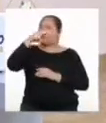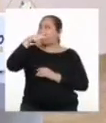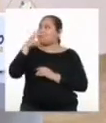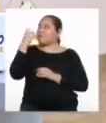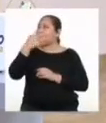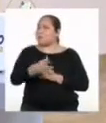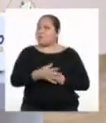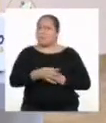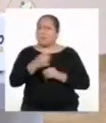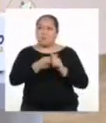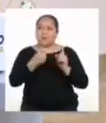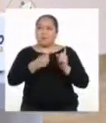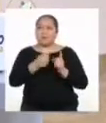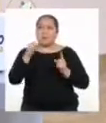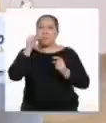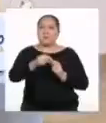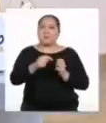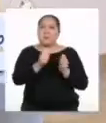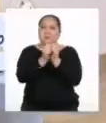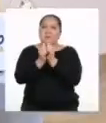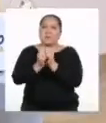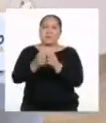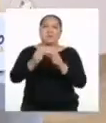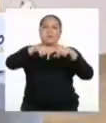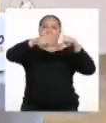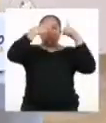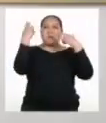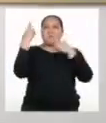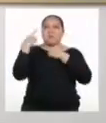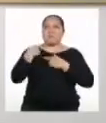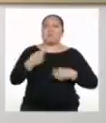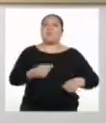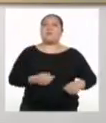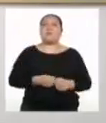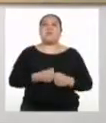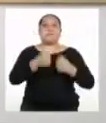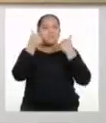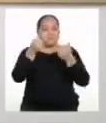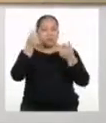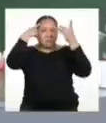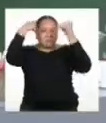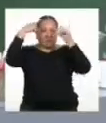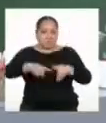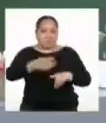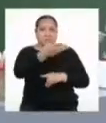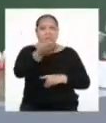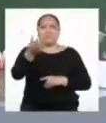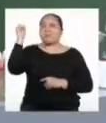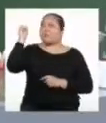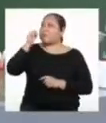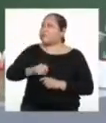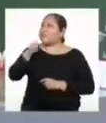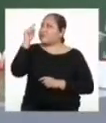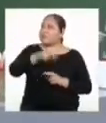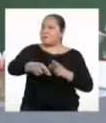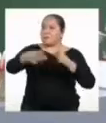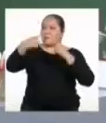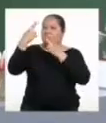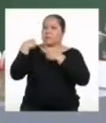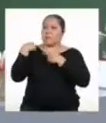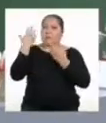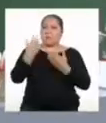independiente que sea, trae consigo una gran responsabilidad. Muy de acuerdo contigo. Sí, es que es una